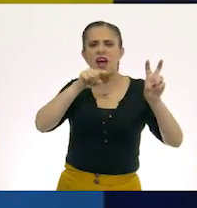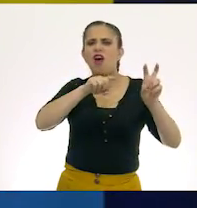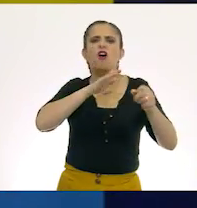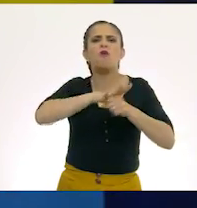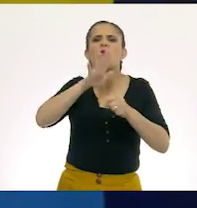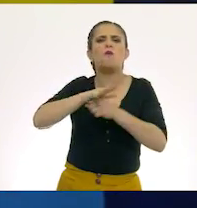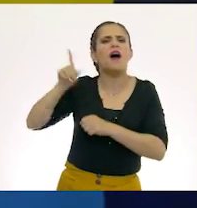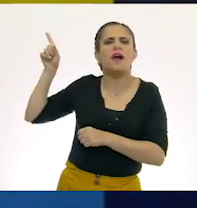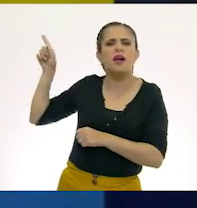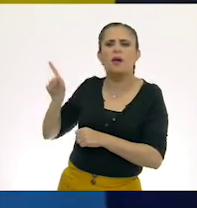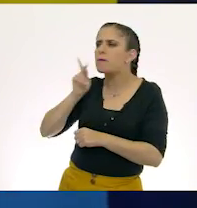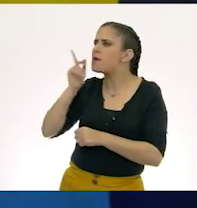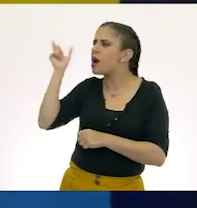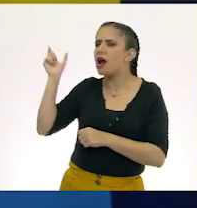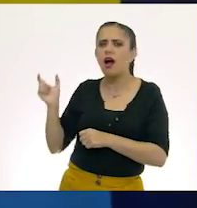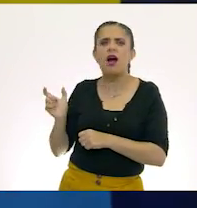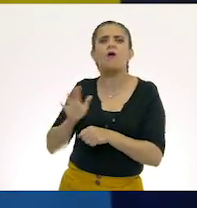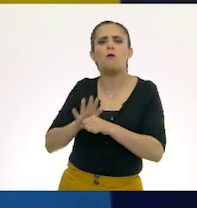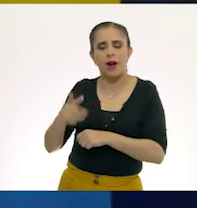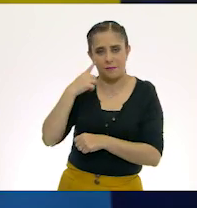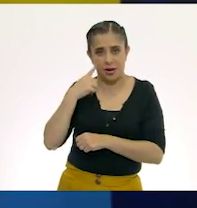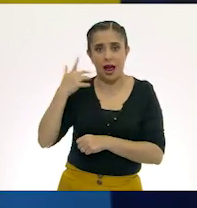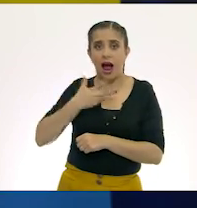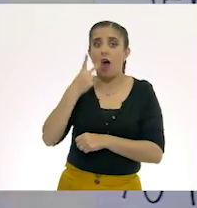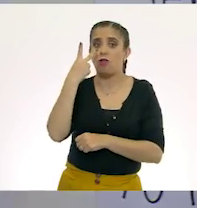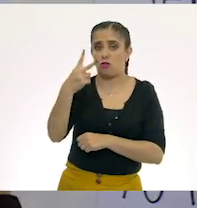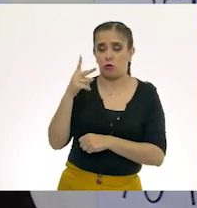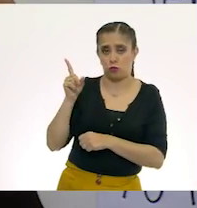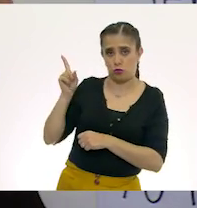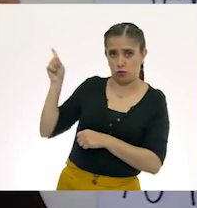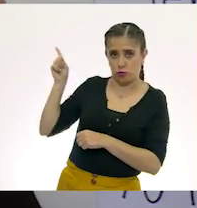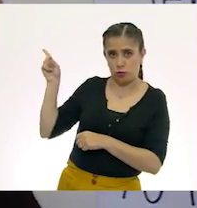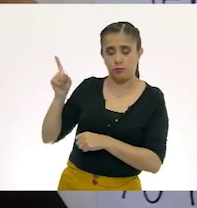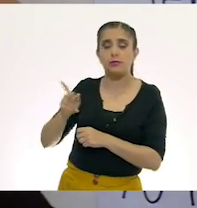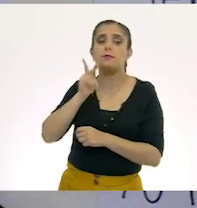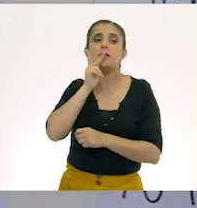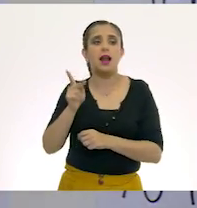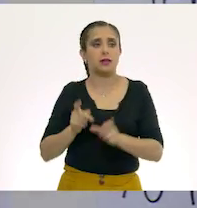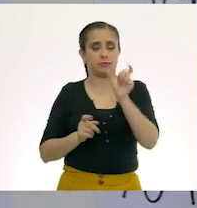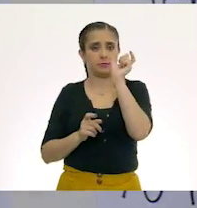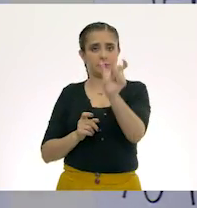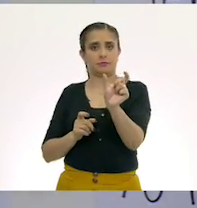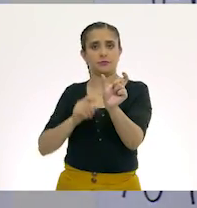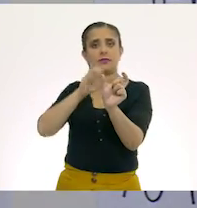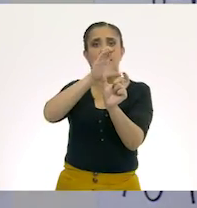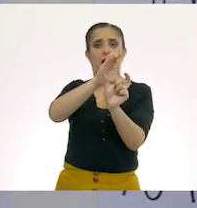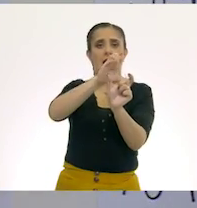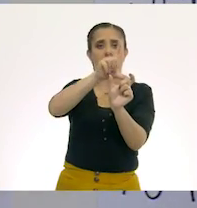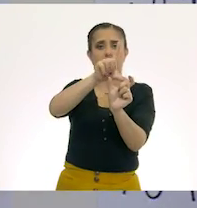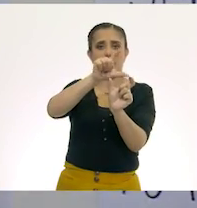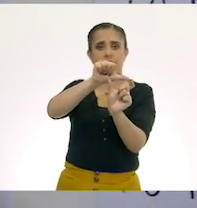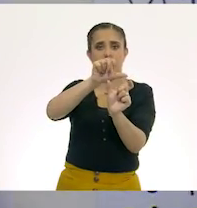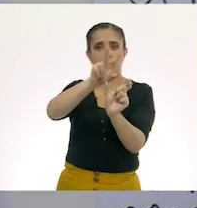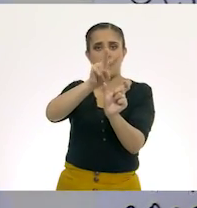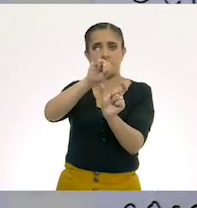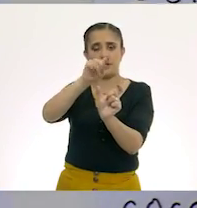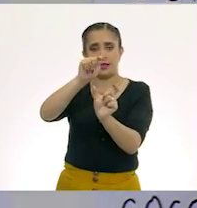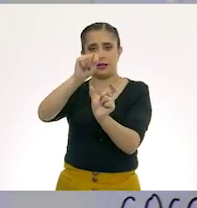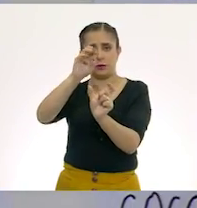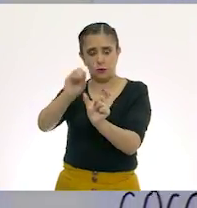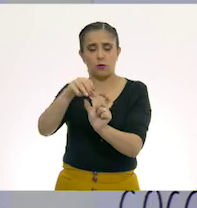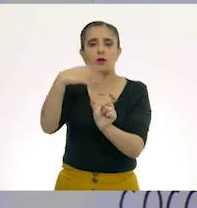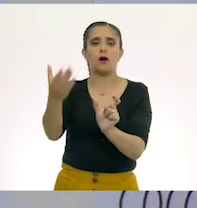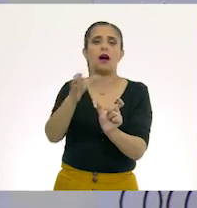tenemos dos. Que es clavito, calva